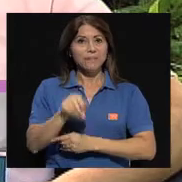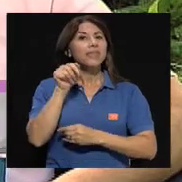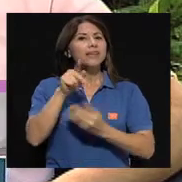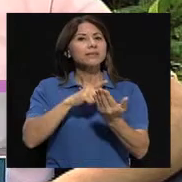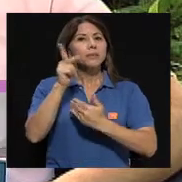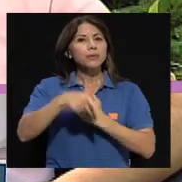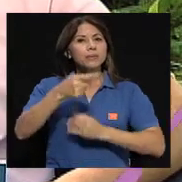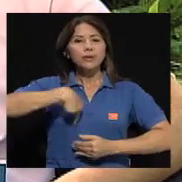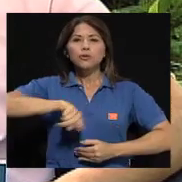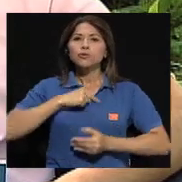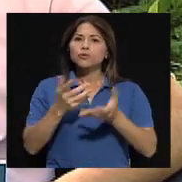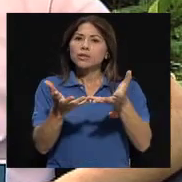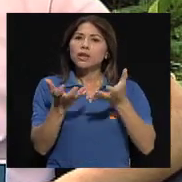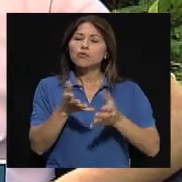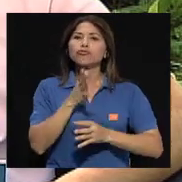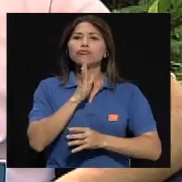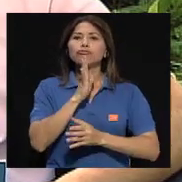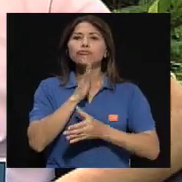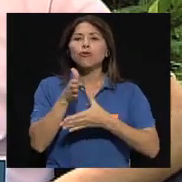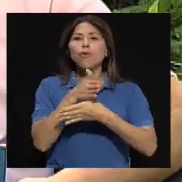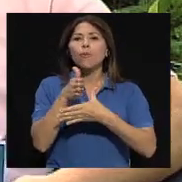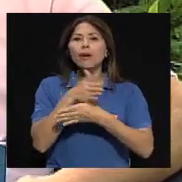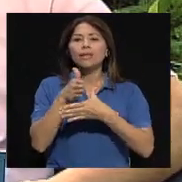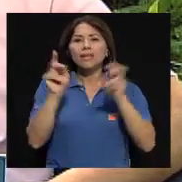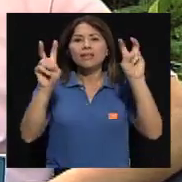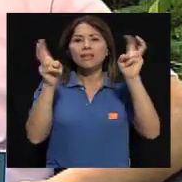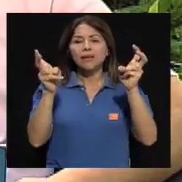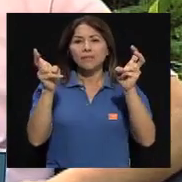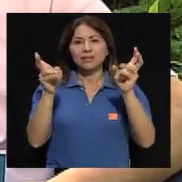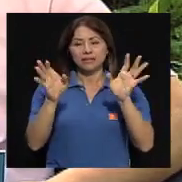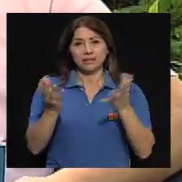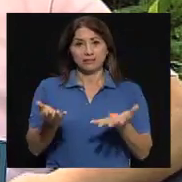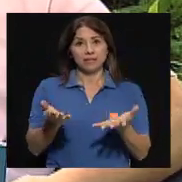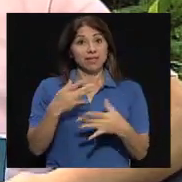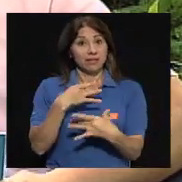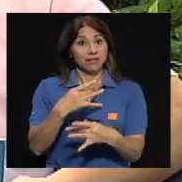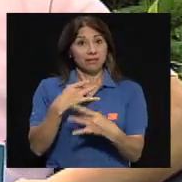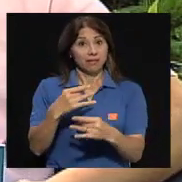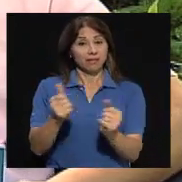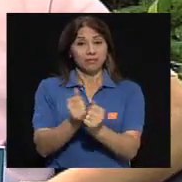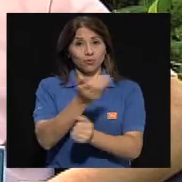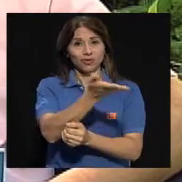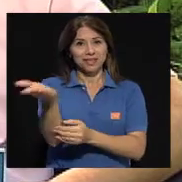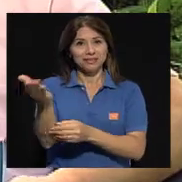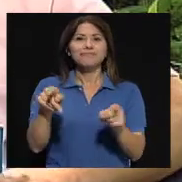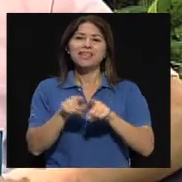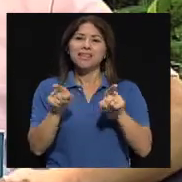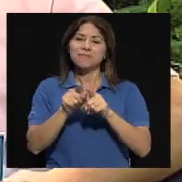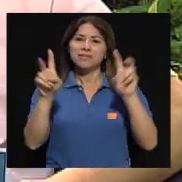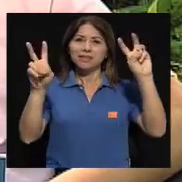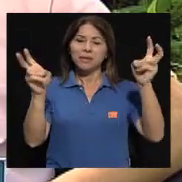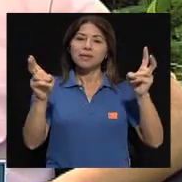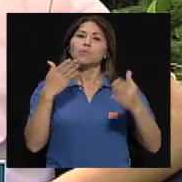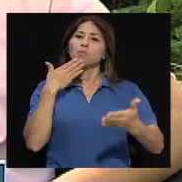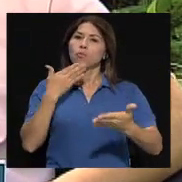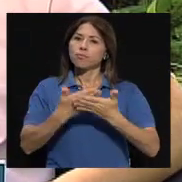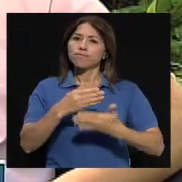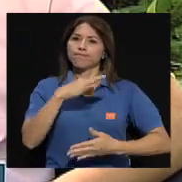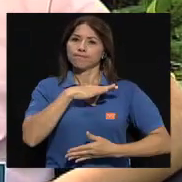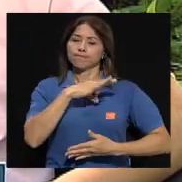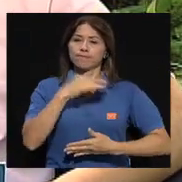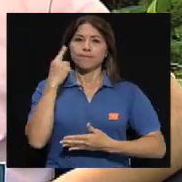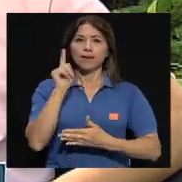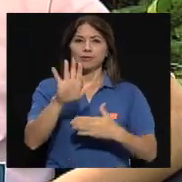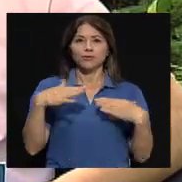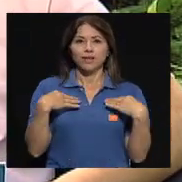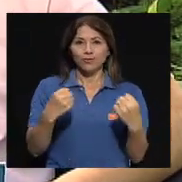en la cual queremos compartir con ustedes temas que les resulten, además de interesantes, beneficiosos para su salud